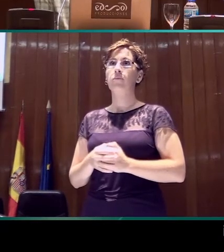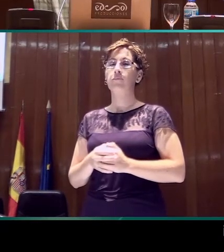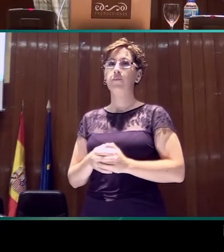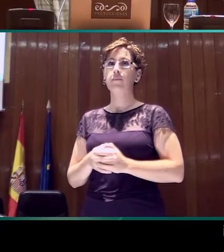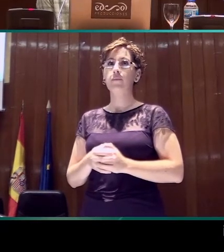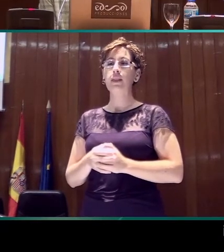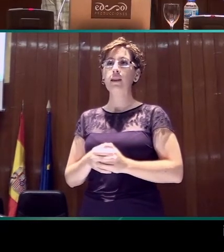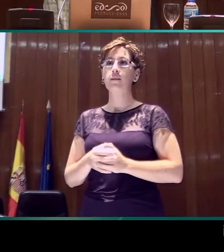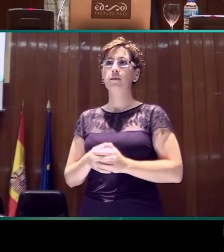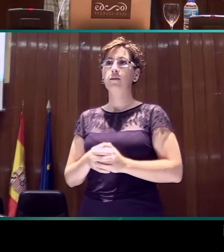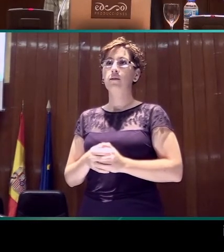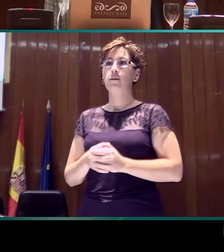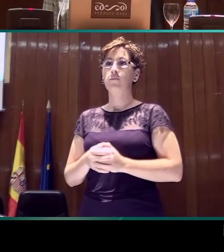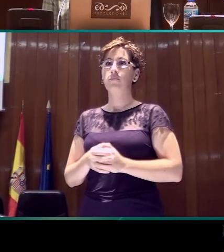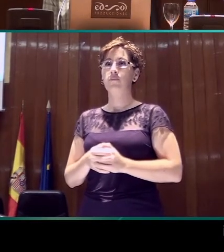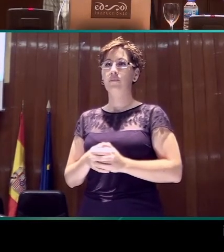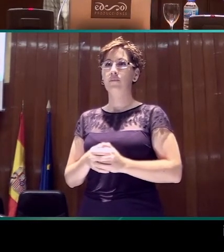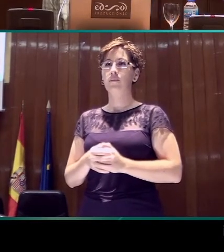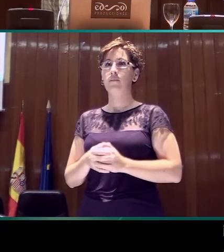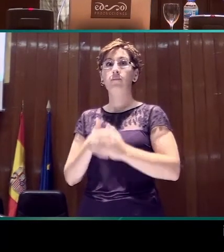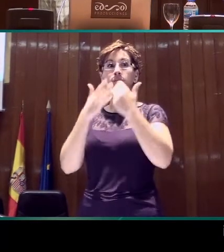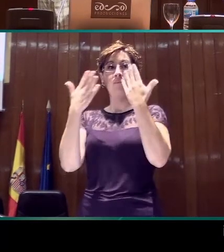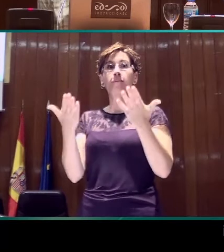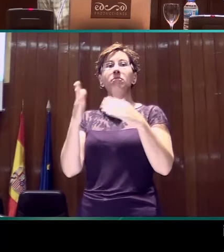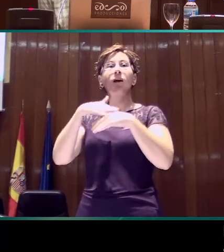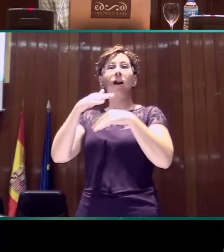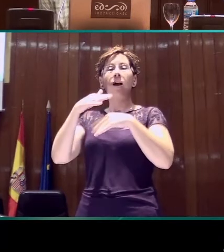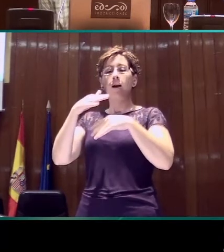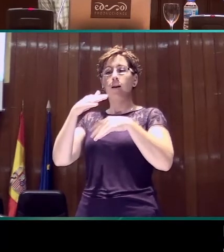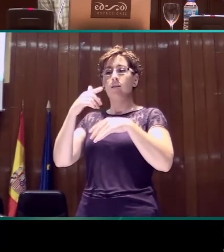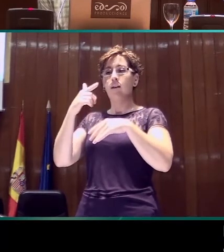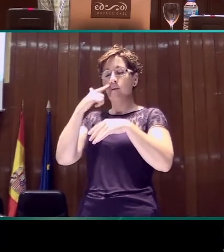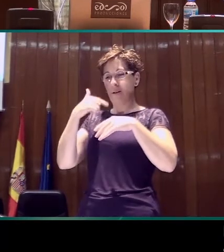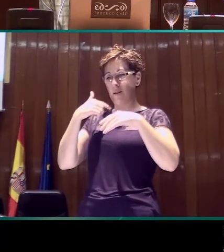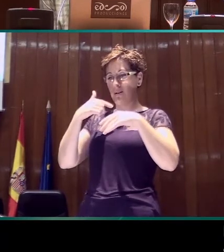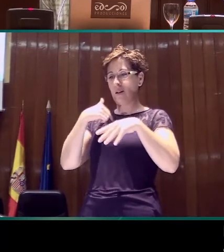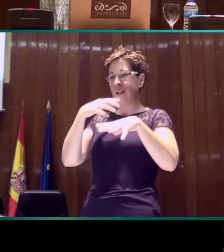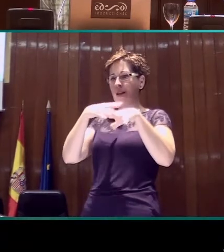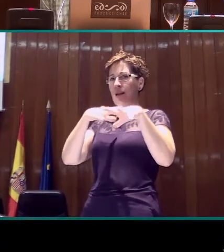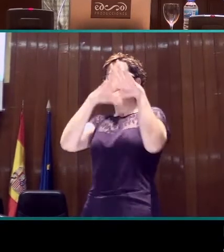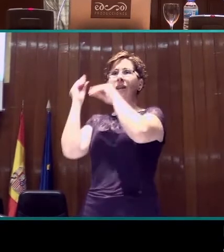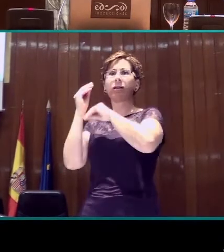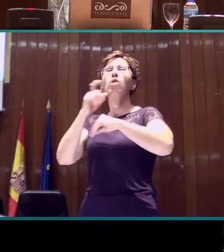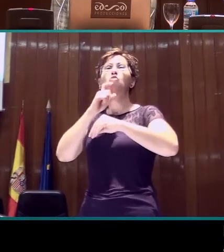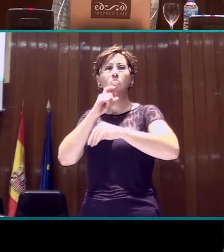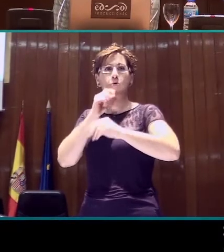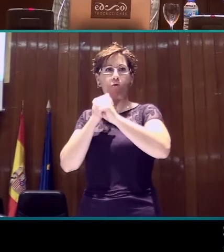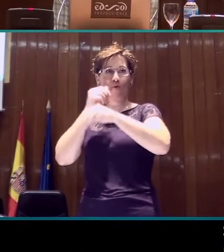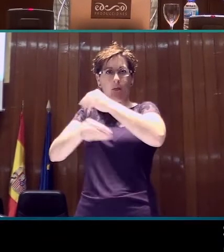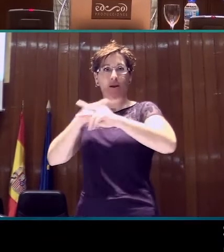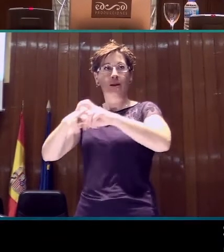Para entender este fenómeno, pues, me he servido de un modelo que tiene el IDEL para la lengua de signos americana